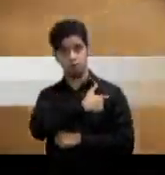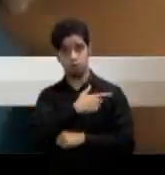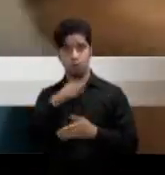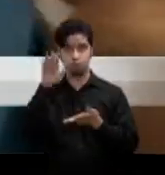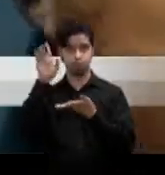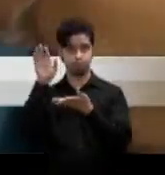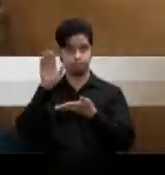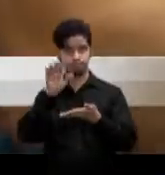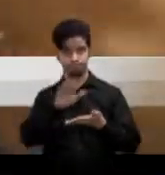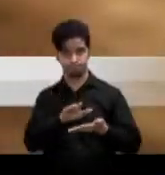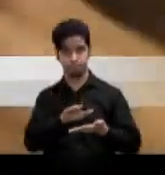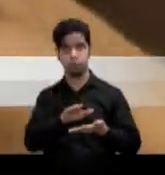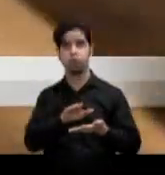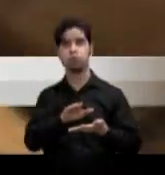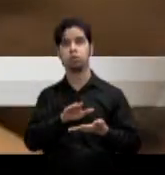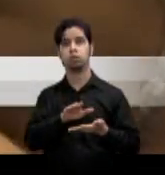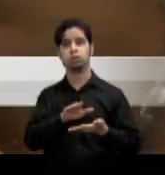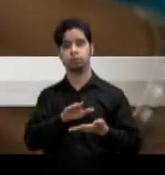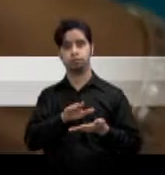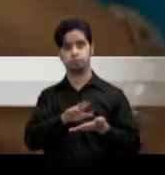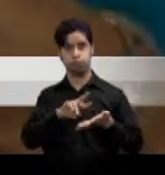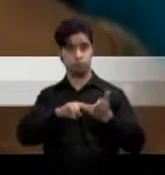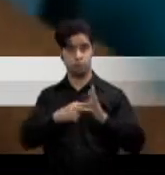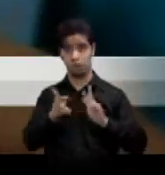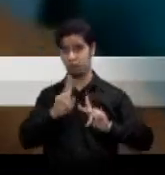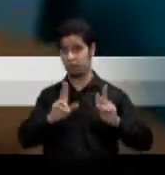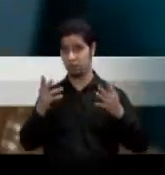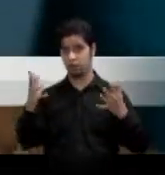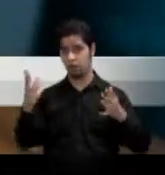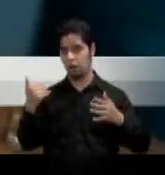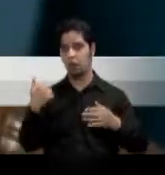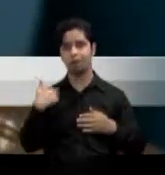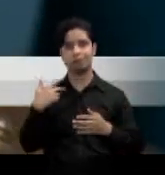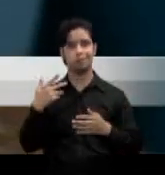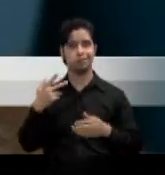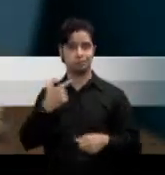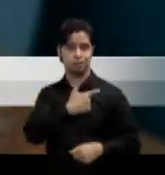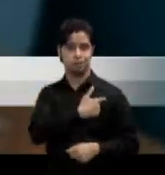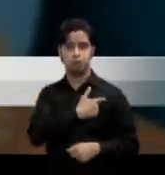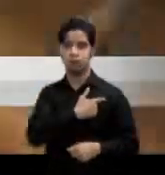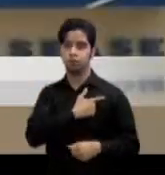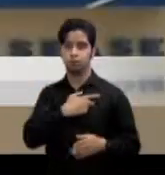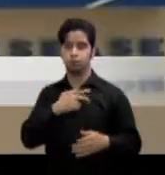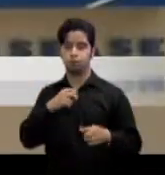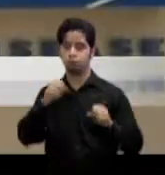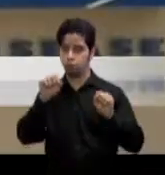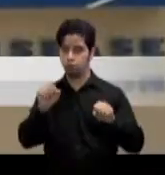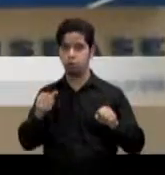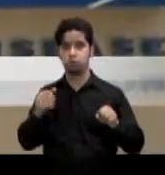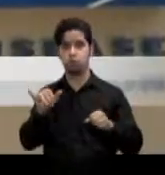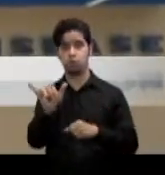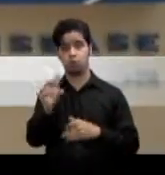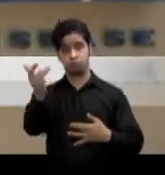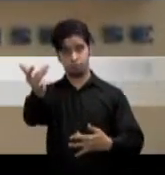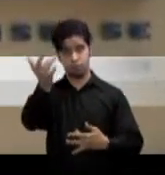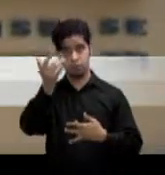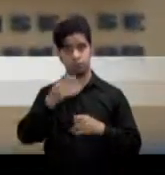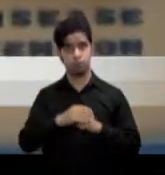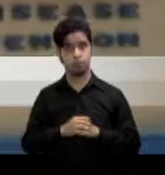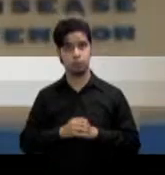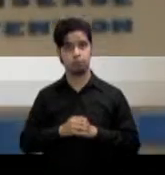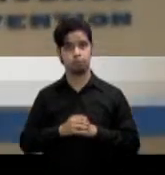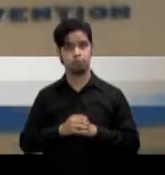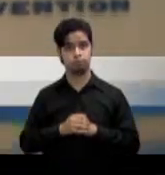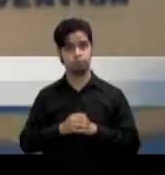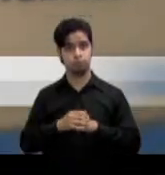su capacidad dejando aún a los que se han vacunado expuestos a riesgo de contraer la enfermedad los centros de salud han aconsejado a la